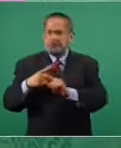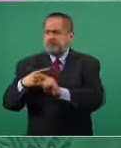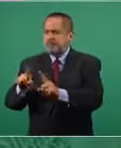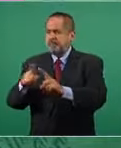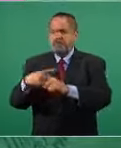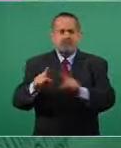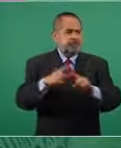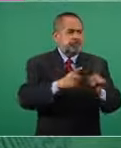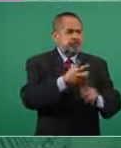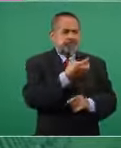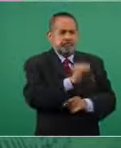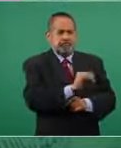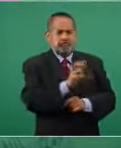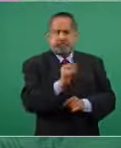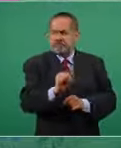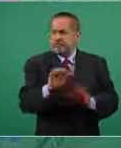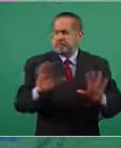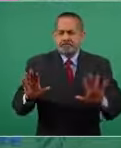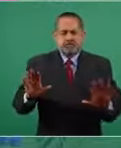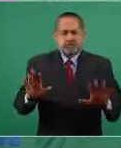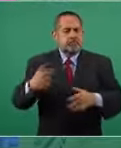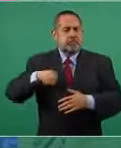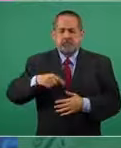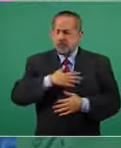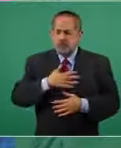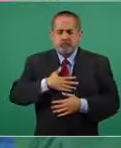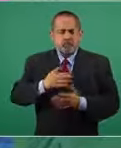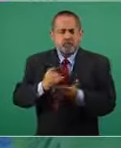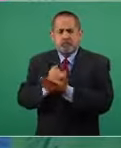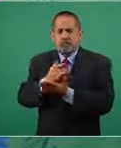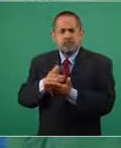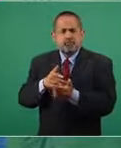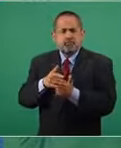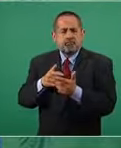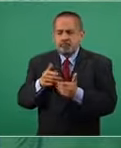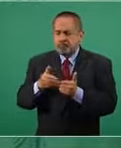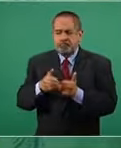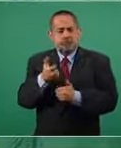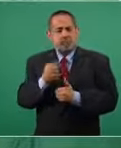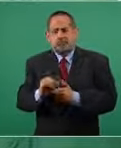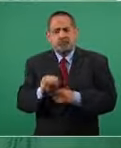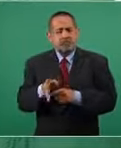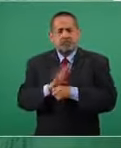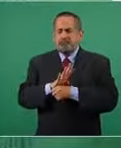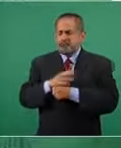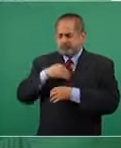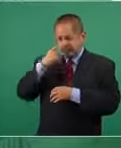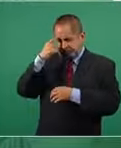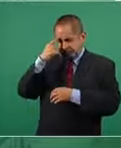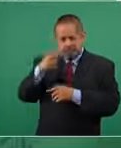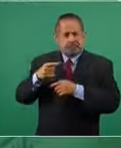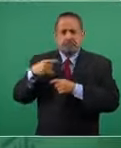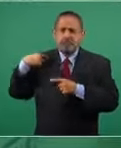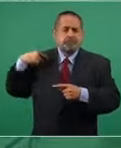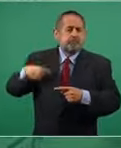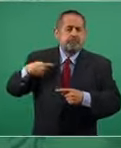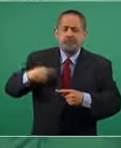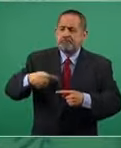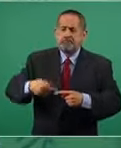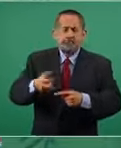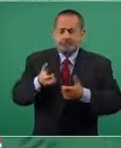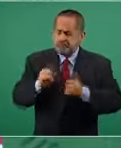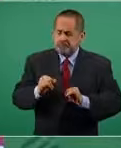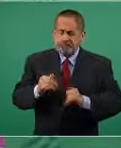nosotros definimos enfrentar la pandemia como lo hemos venido haciendo